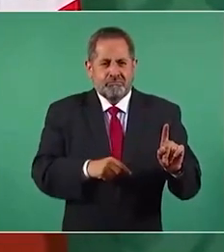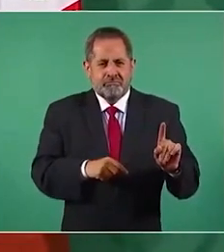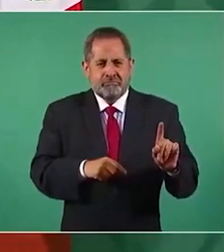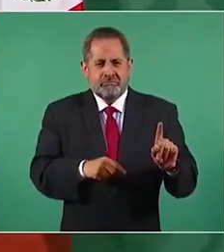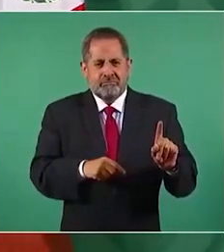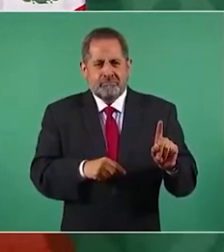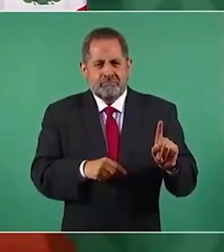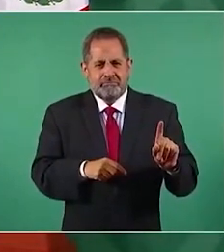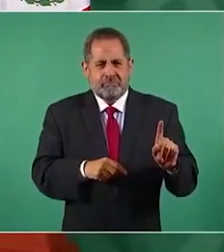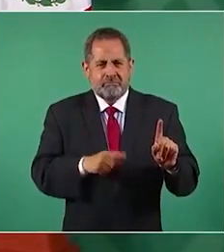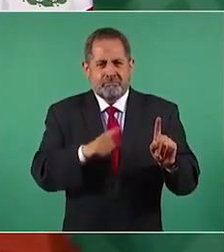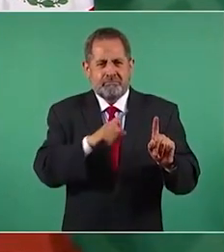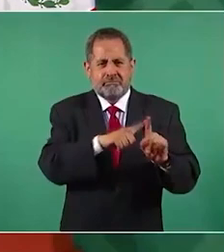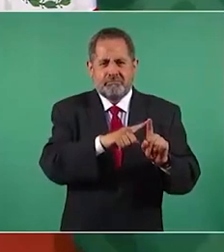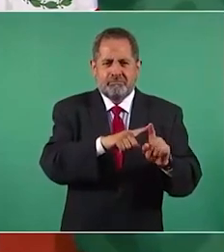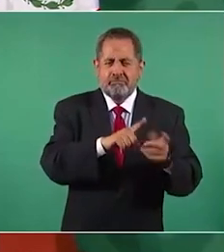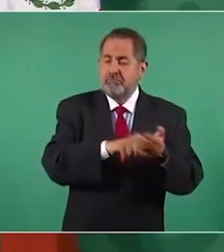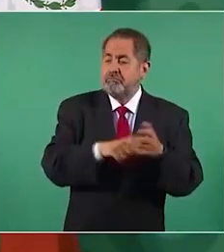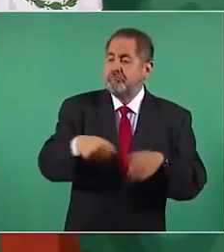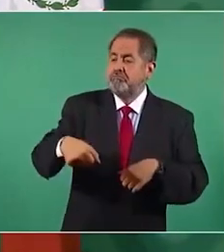al besamano